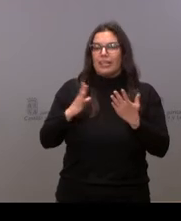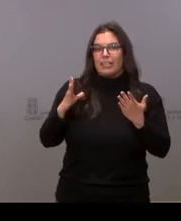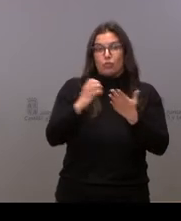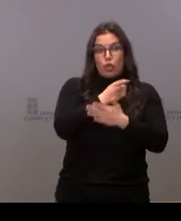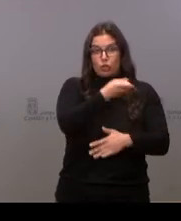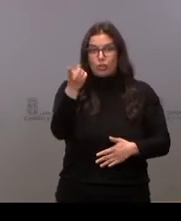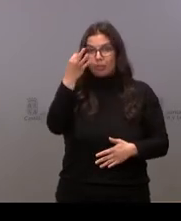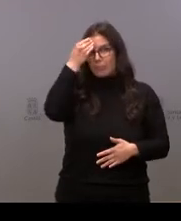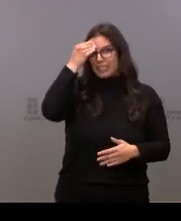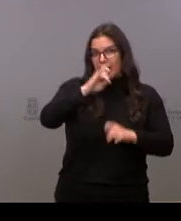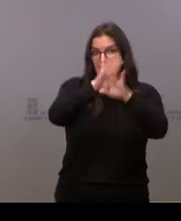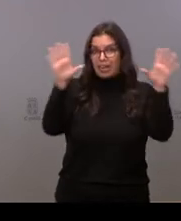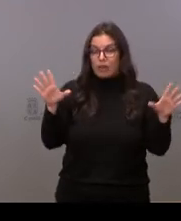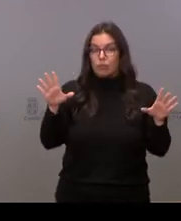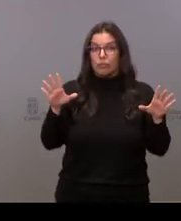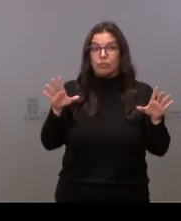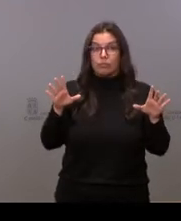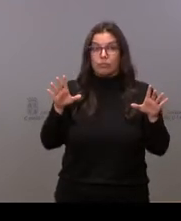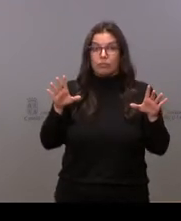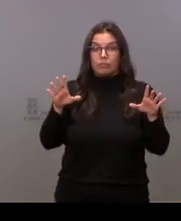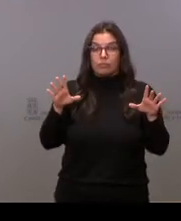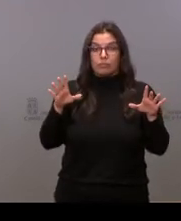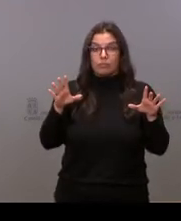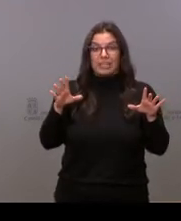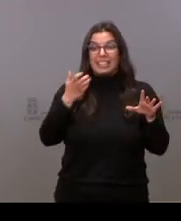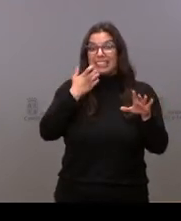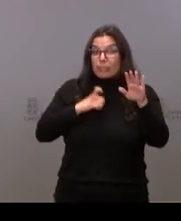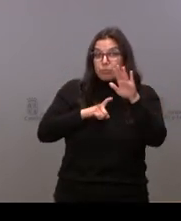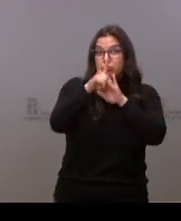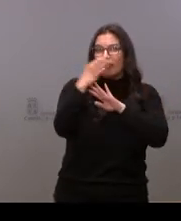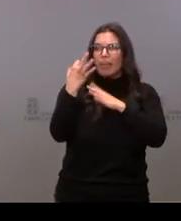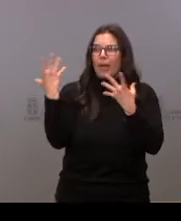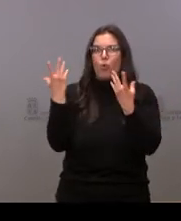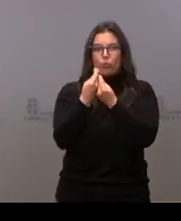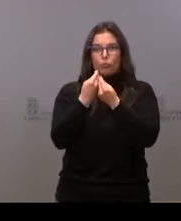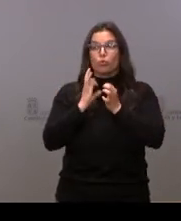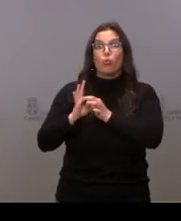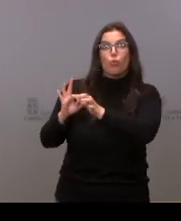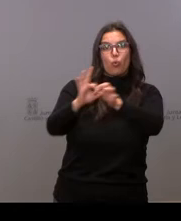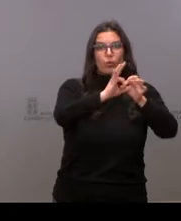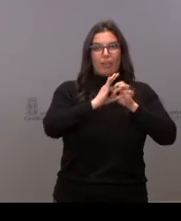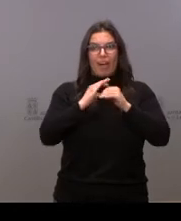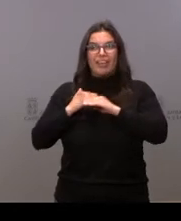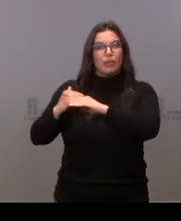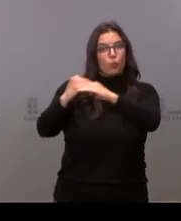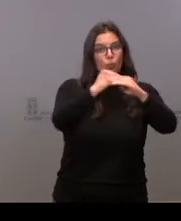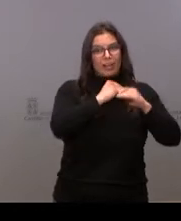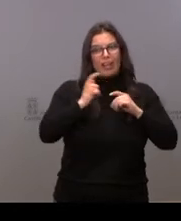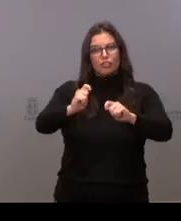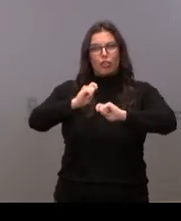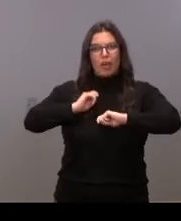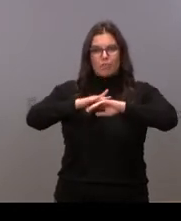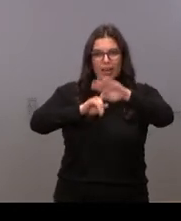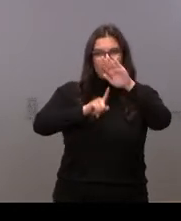creceremos todos juntos, que tenemos que crecer desde la unidad, desde la igualdad, desde la